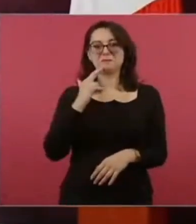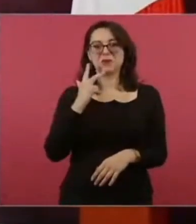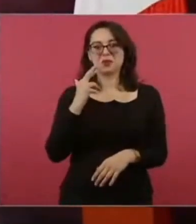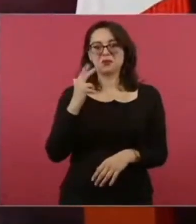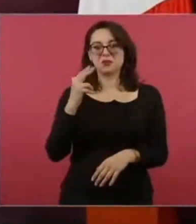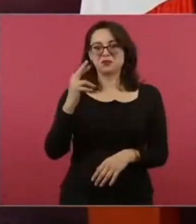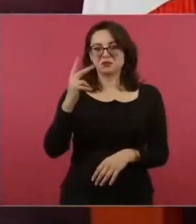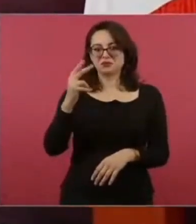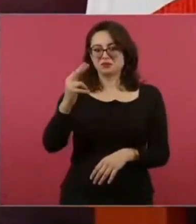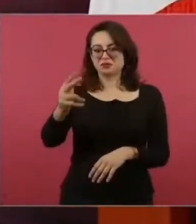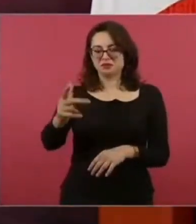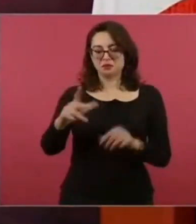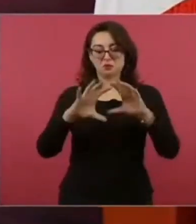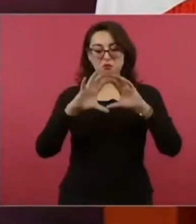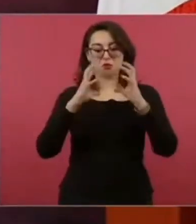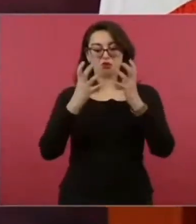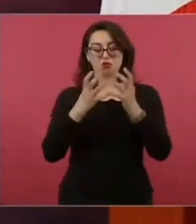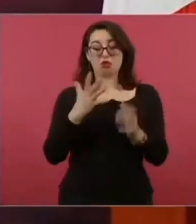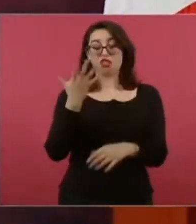fortaleza económica.